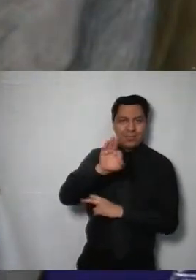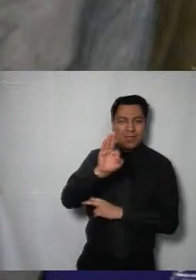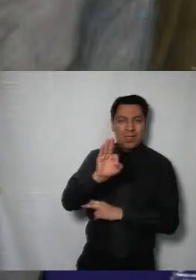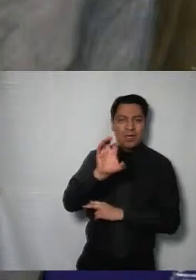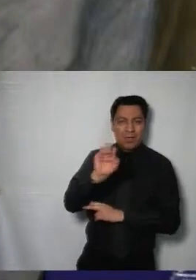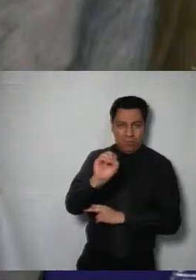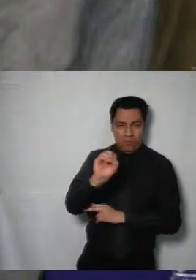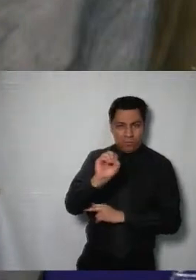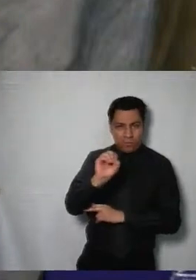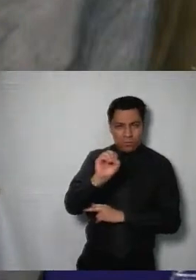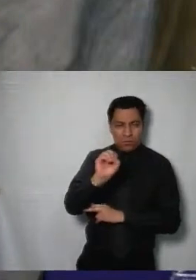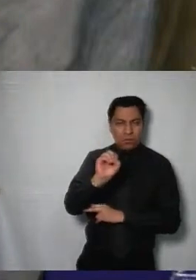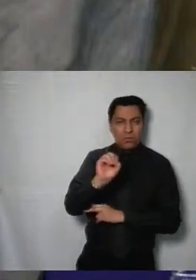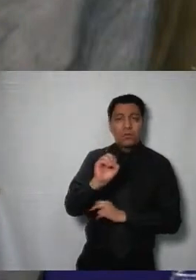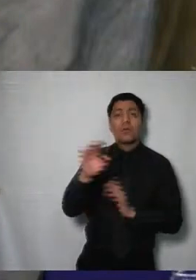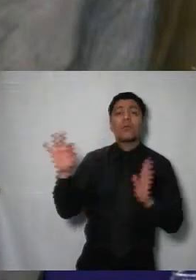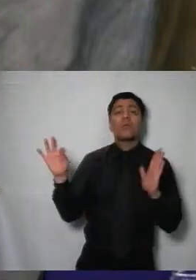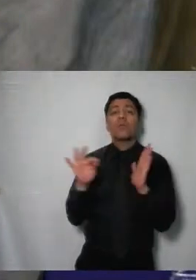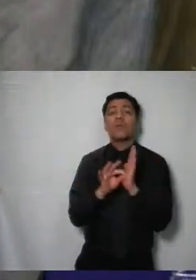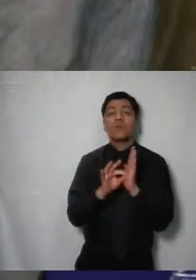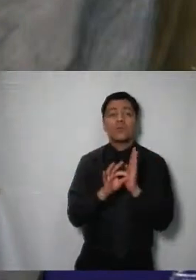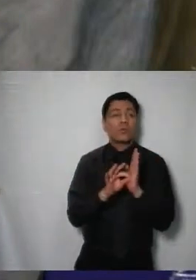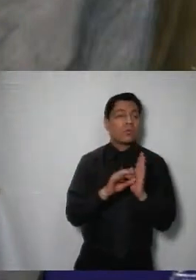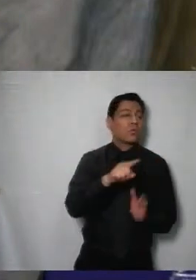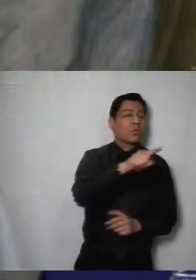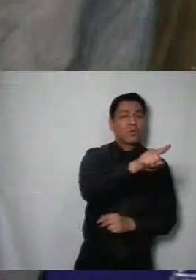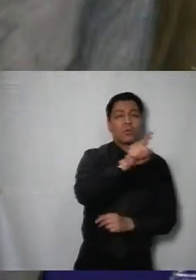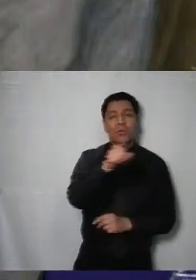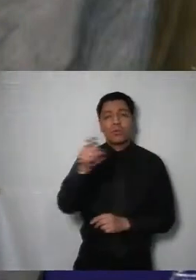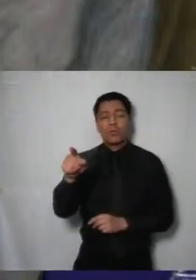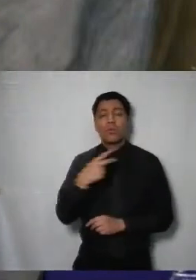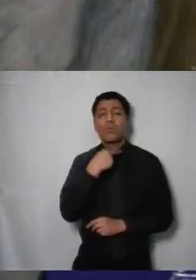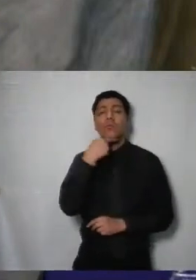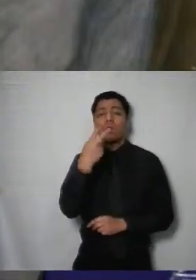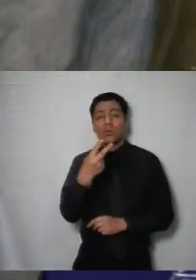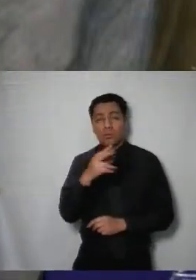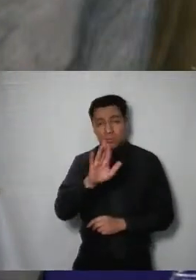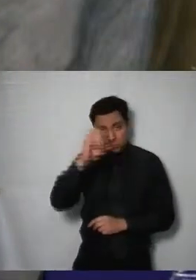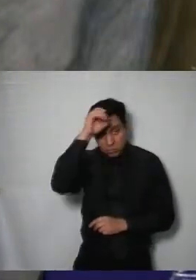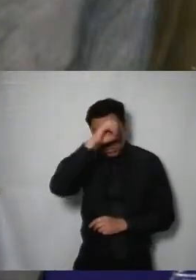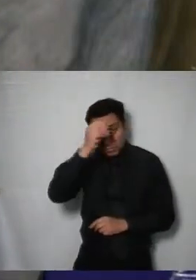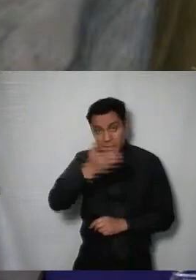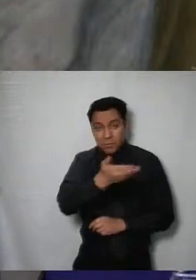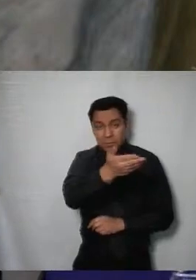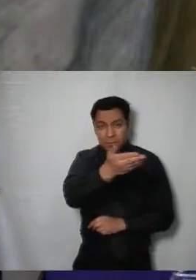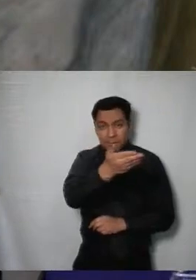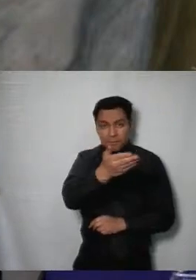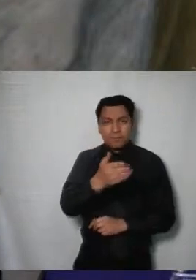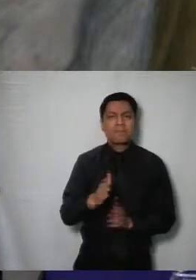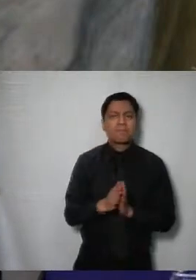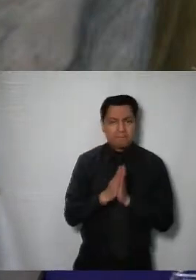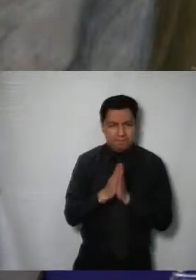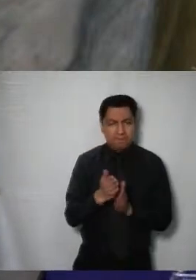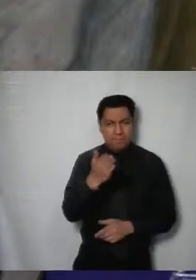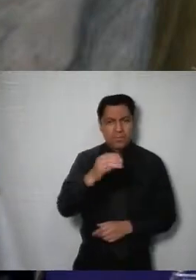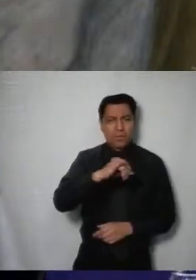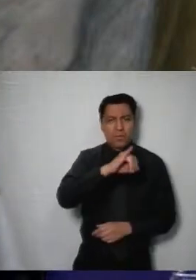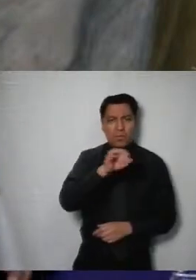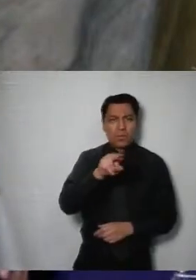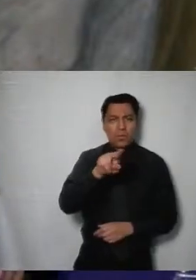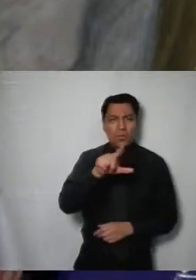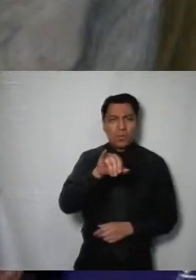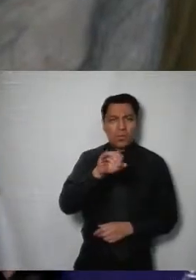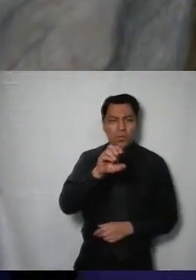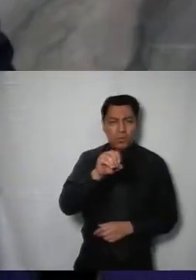en este punto algún comisionado comisionada desea hacer uso de la voz únicamente adelante comisionado Julio Cervón gracias